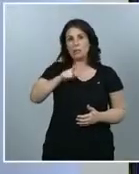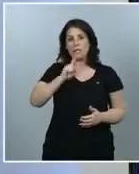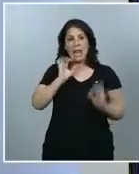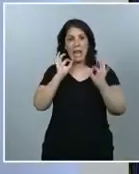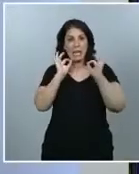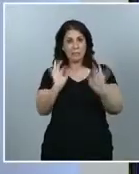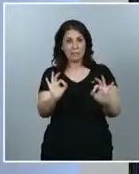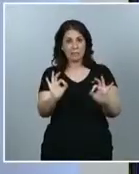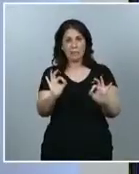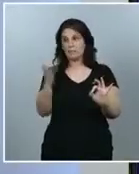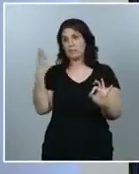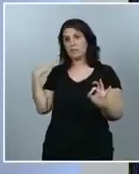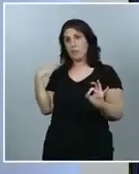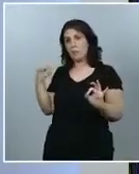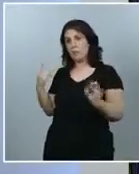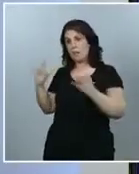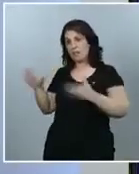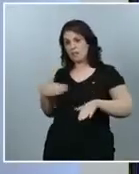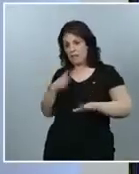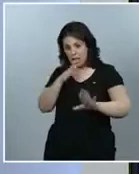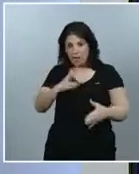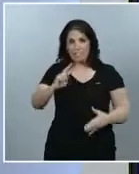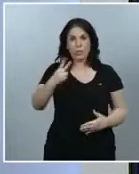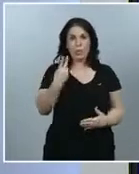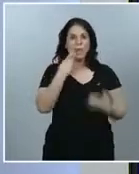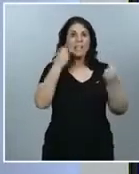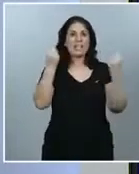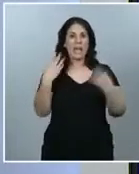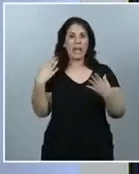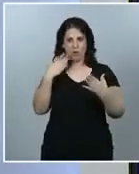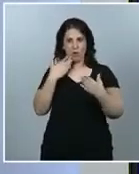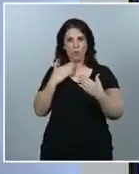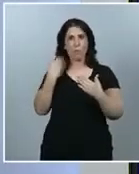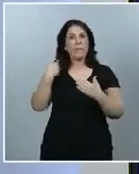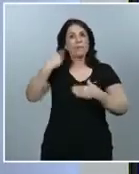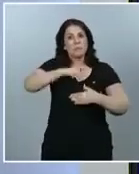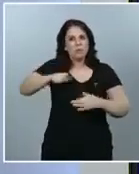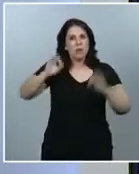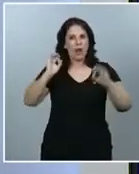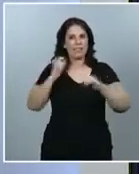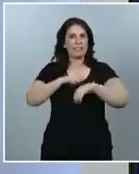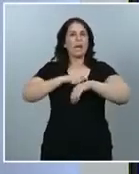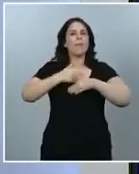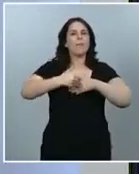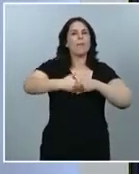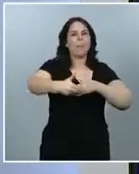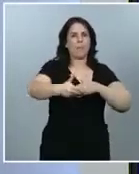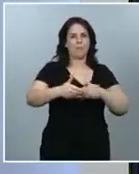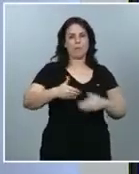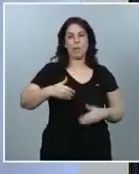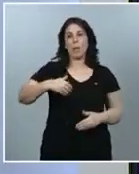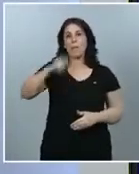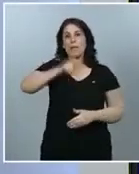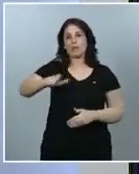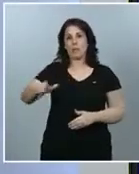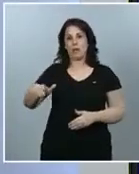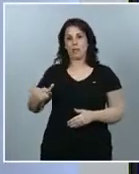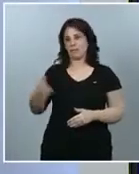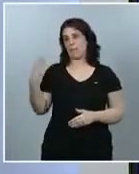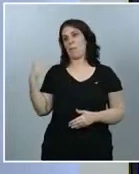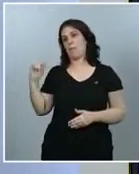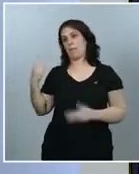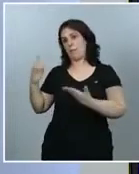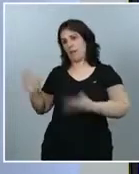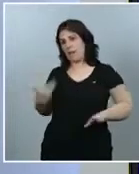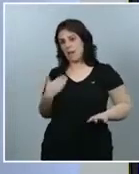del tiempo. Hemos comprobado que en las personas que no han referido síntomas, ni ahora ni en la oleada